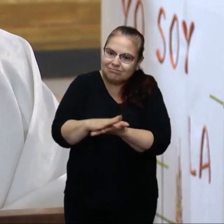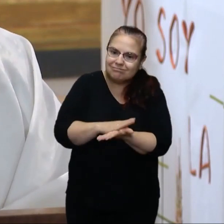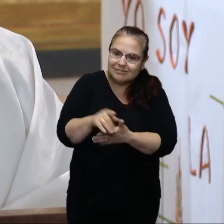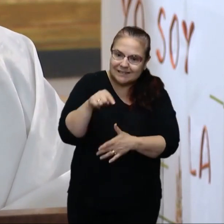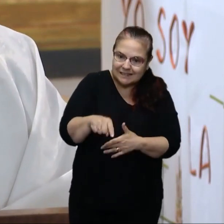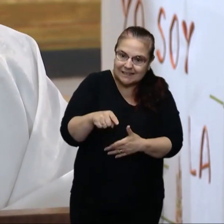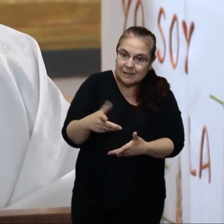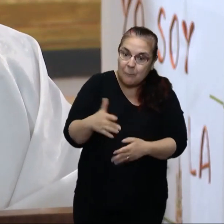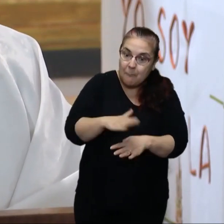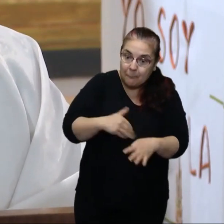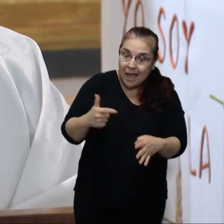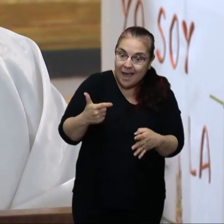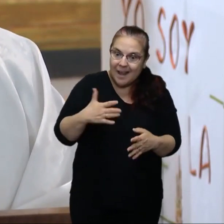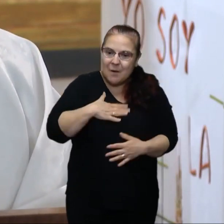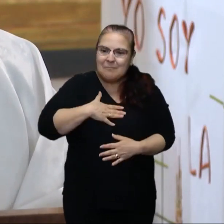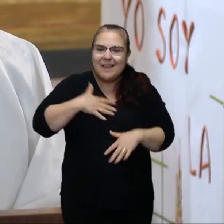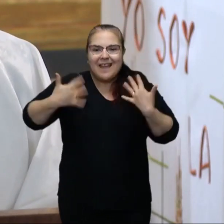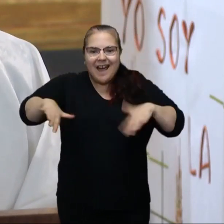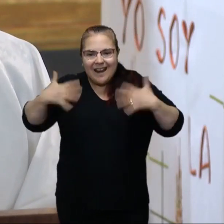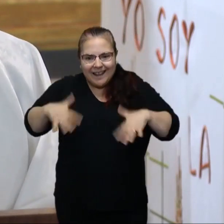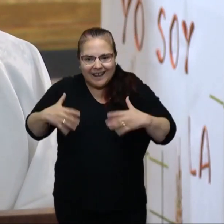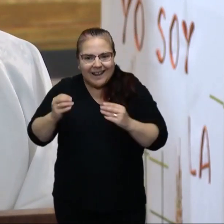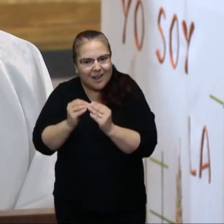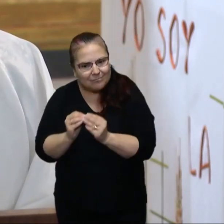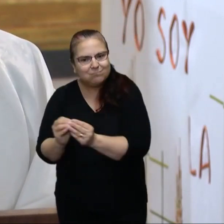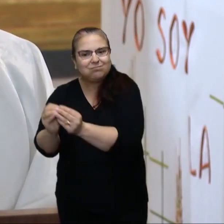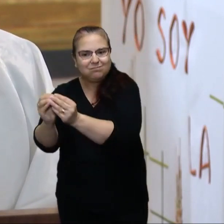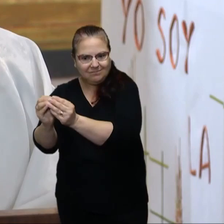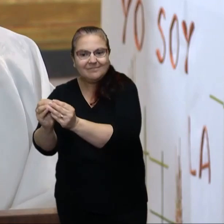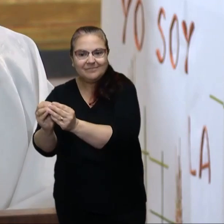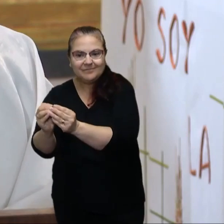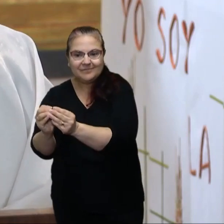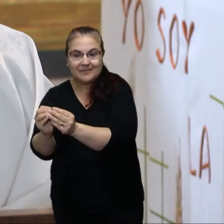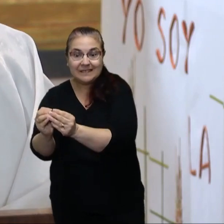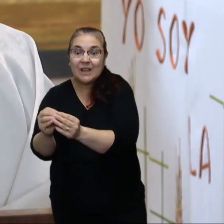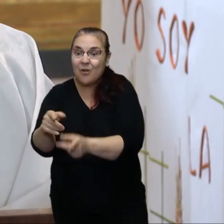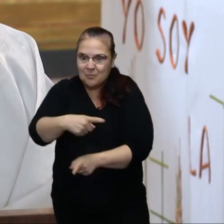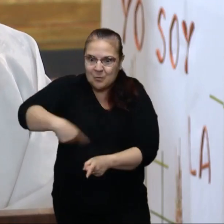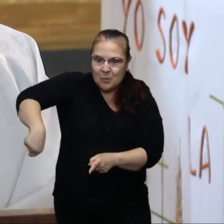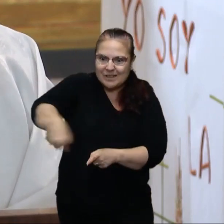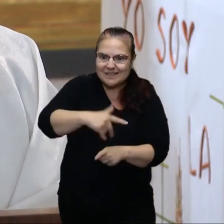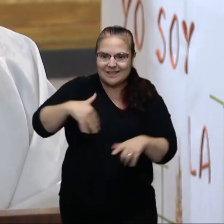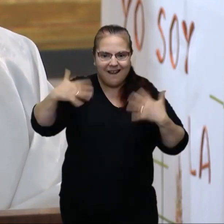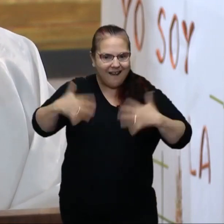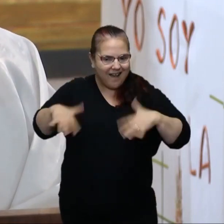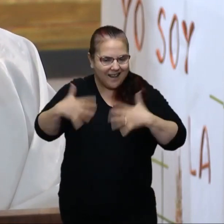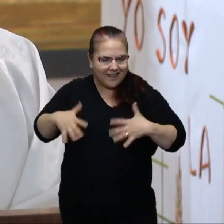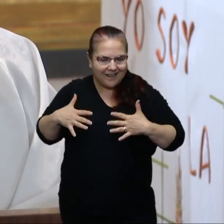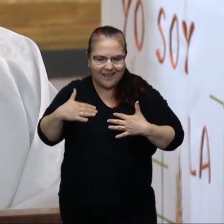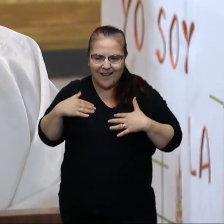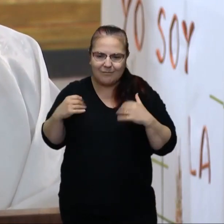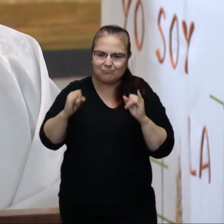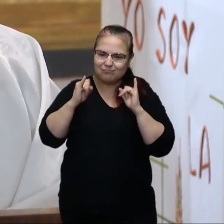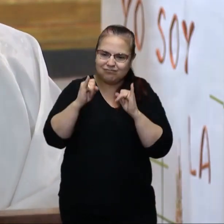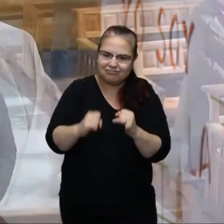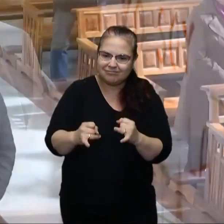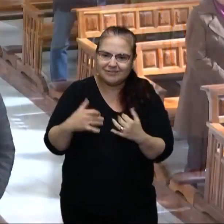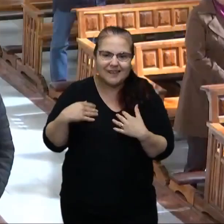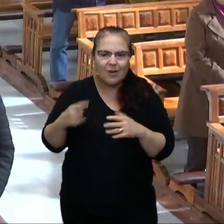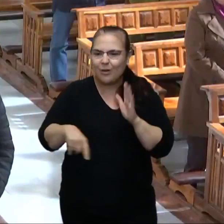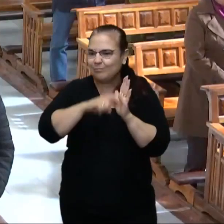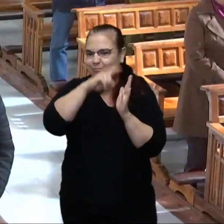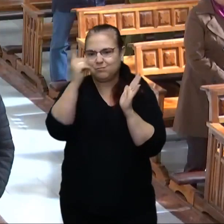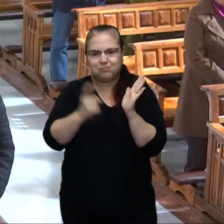para que mi alegría esté en vosotros, y vuestra alegría llegue a